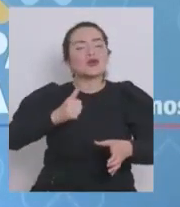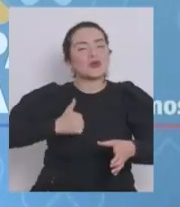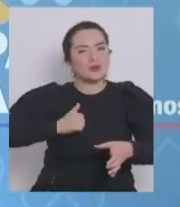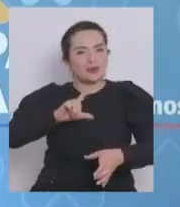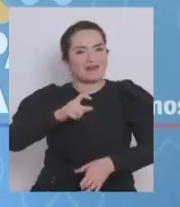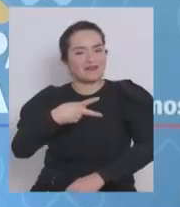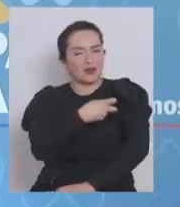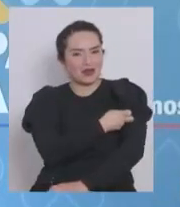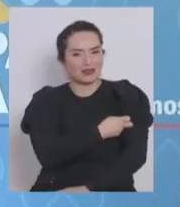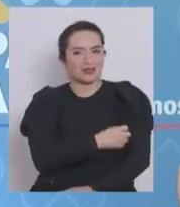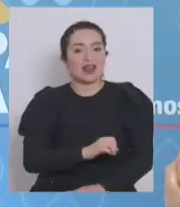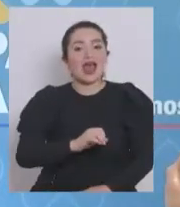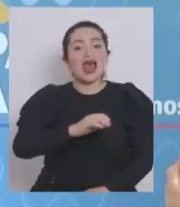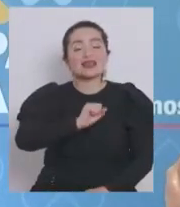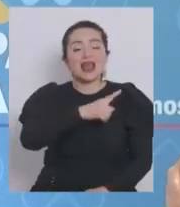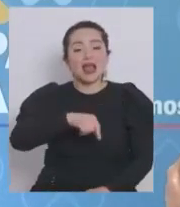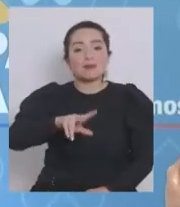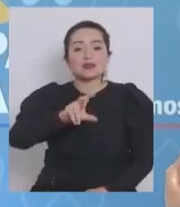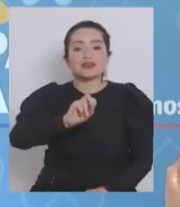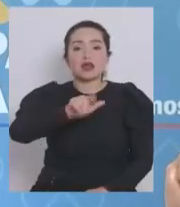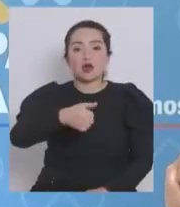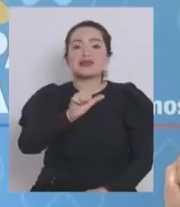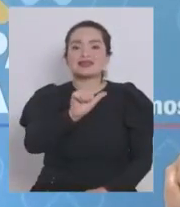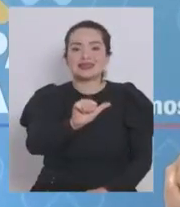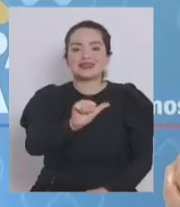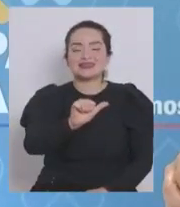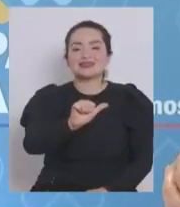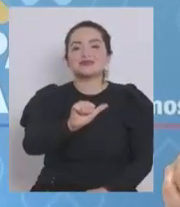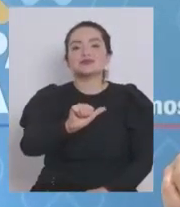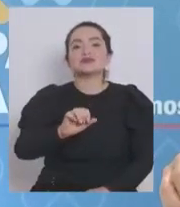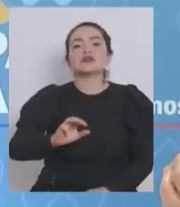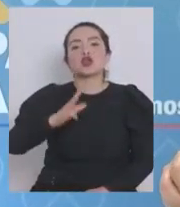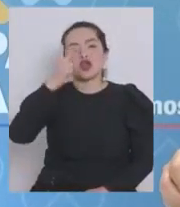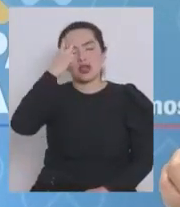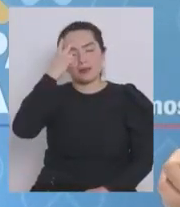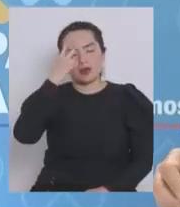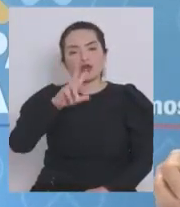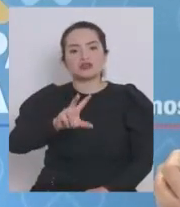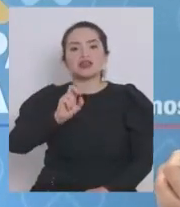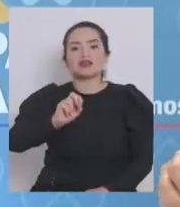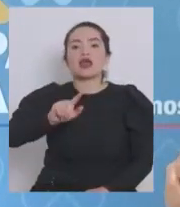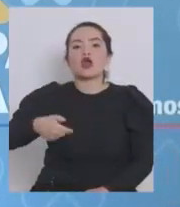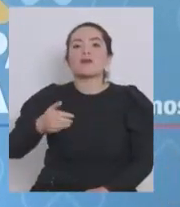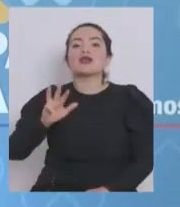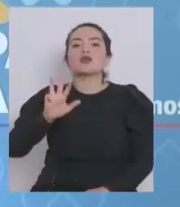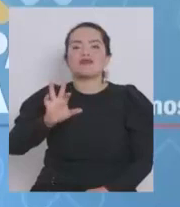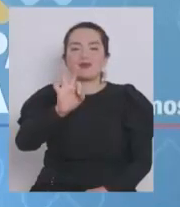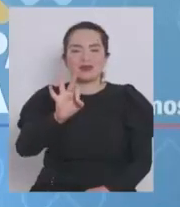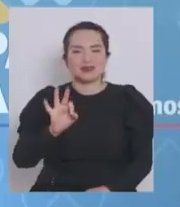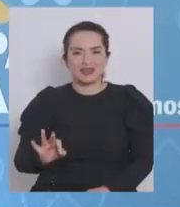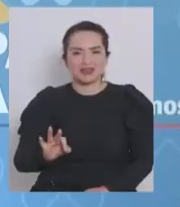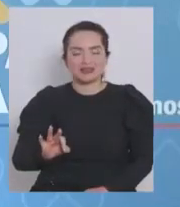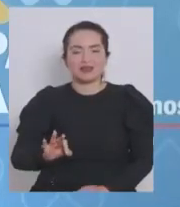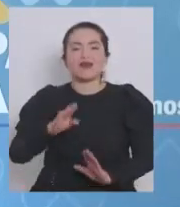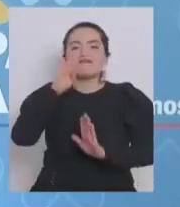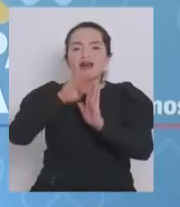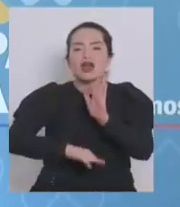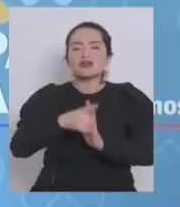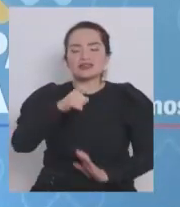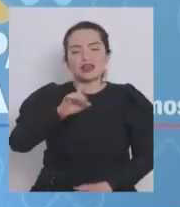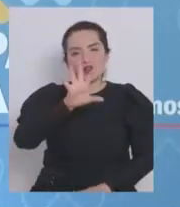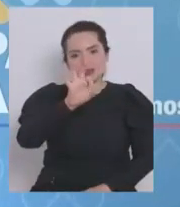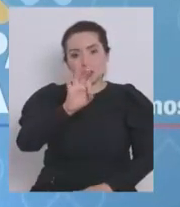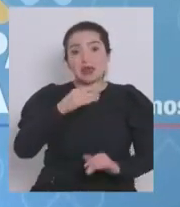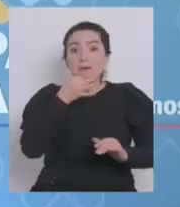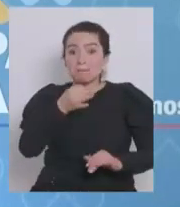.6% y Coquimbo 80.9% y con una incidencia bajo 150, tal como